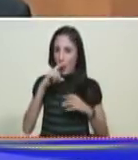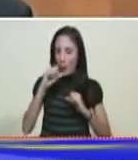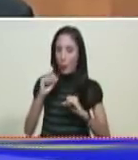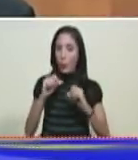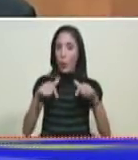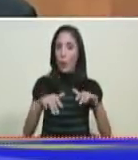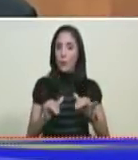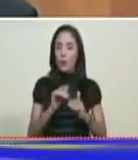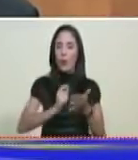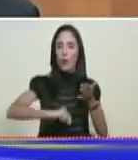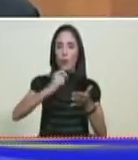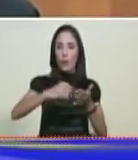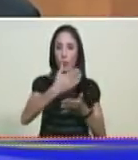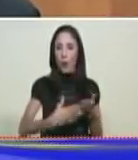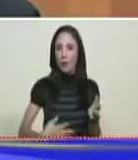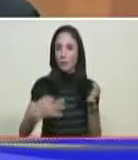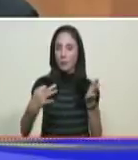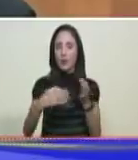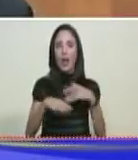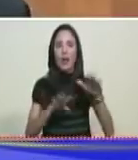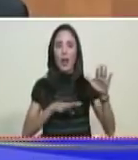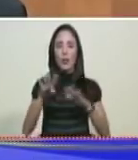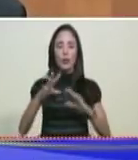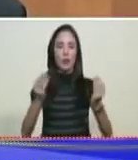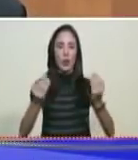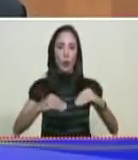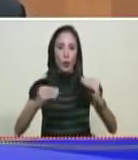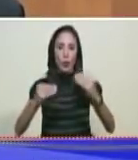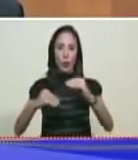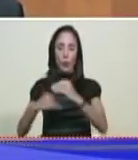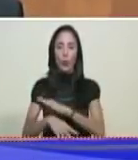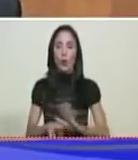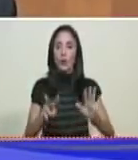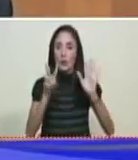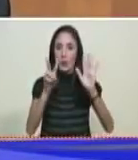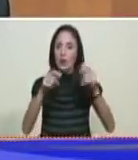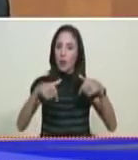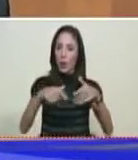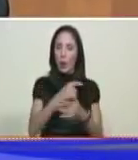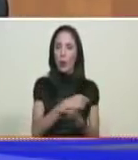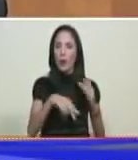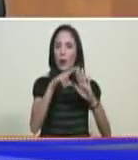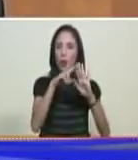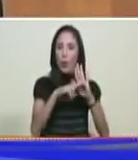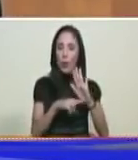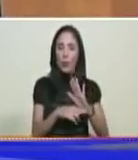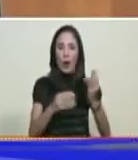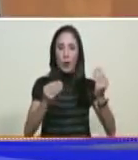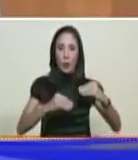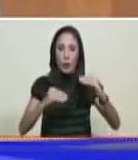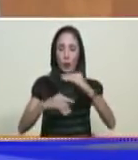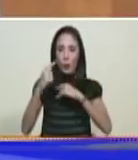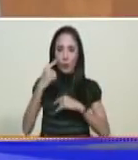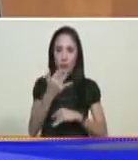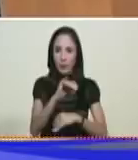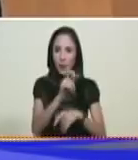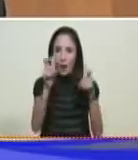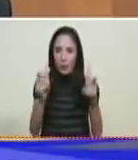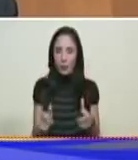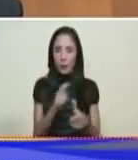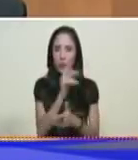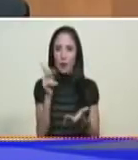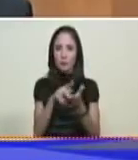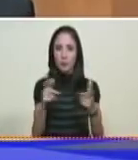firmando 14 acuerdos. Son 7 que estaremos, están acá los representantes, pero en total